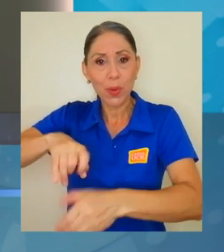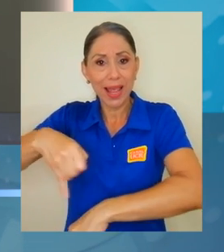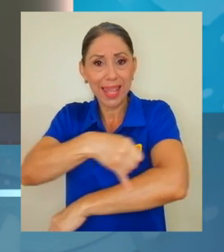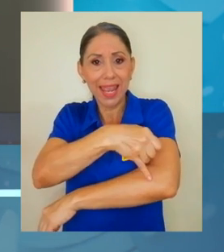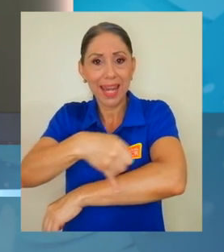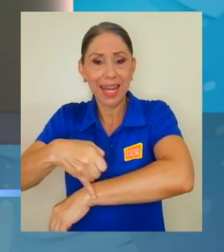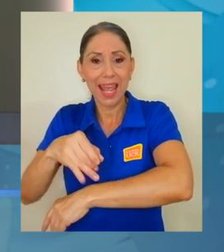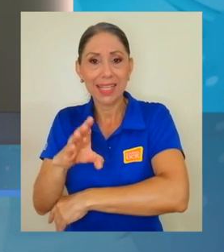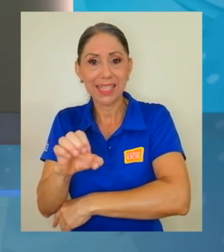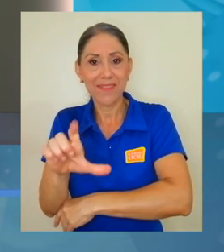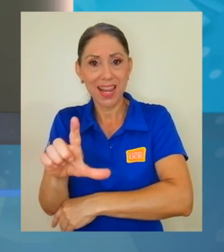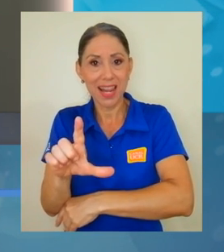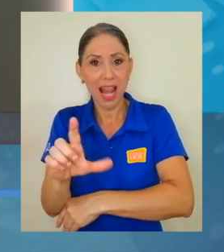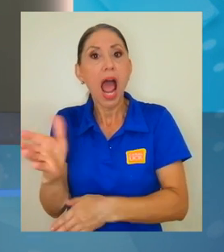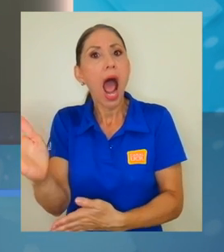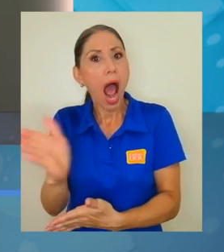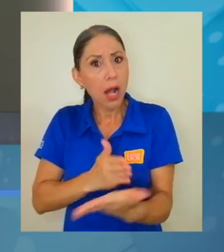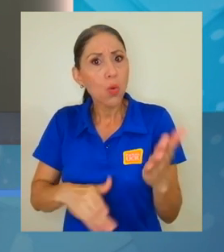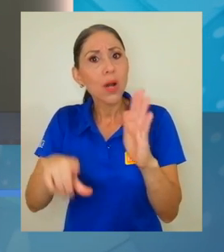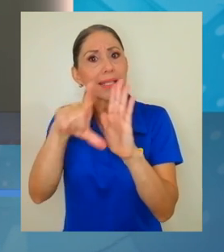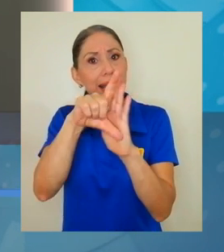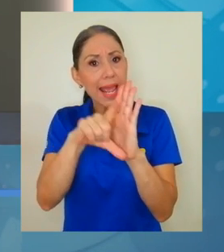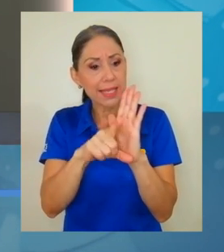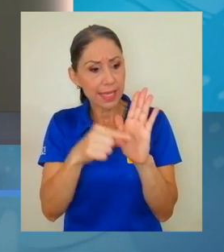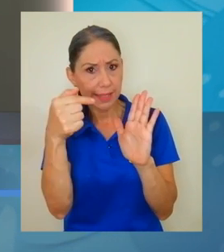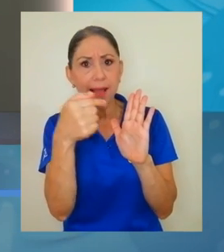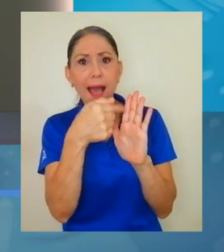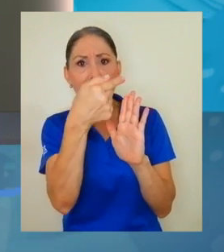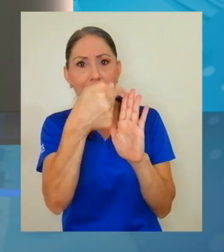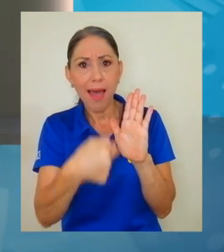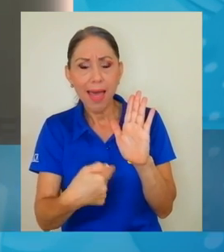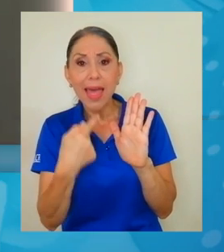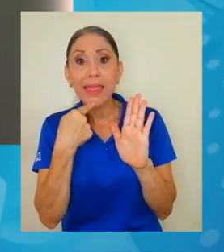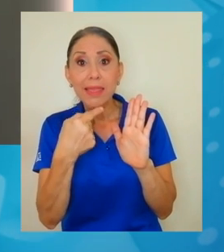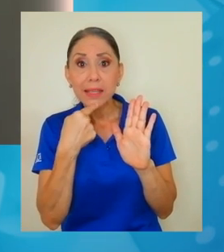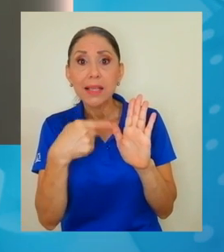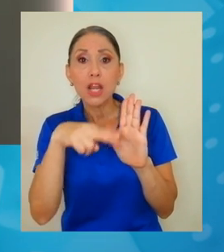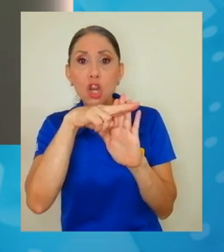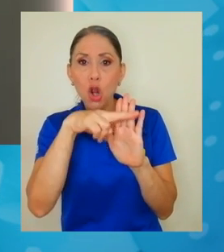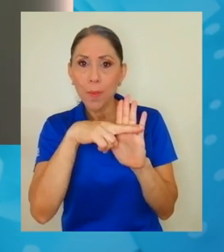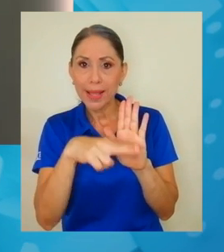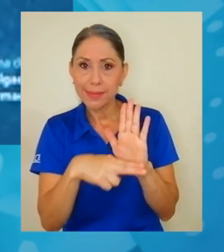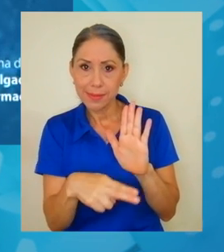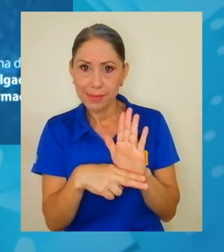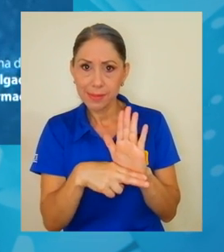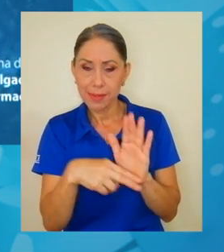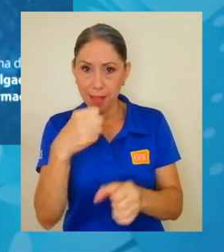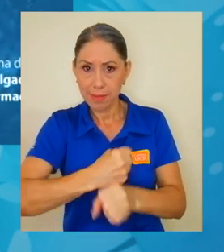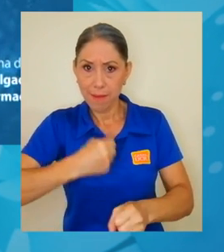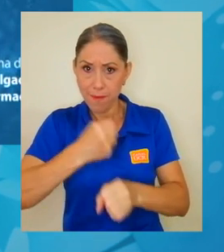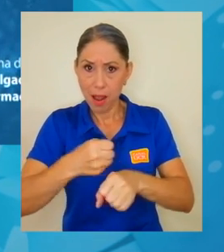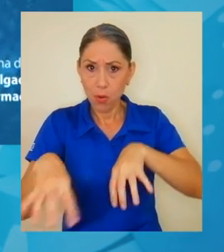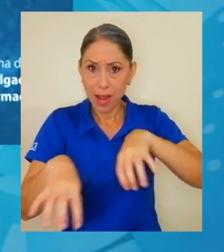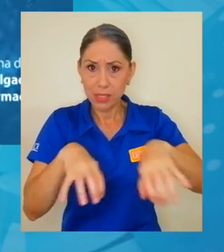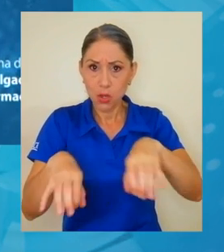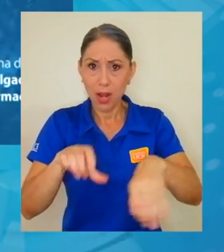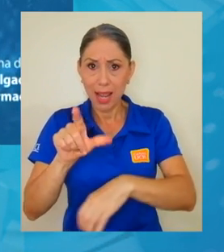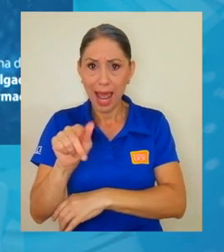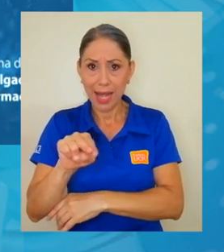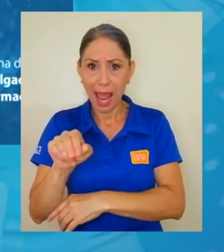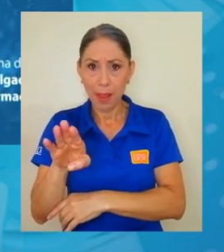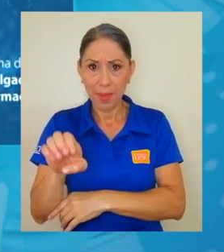Civil, hay algunas leyes que norman, digamos, el accionar del ANAMI. Se tiene